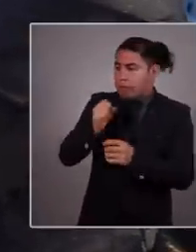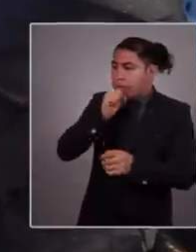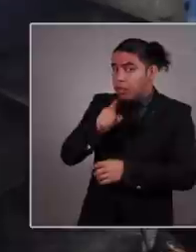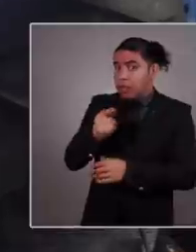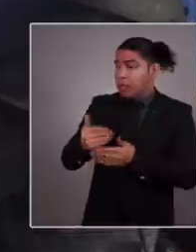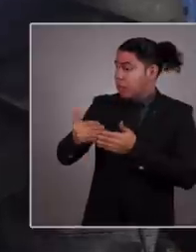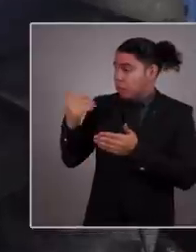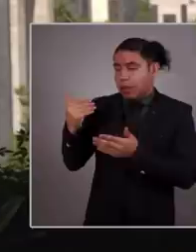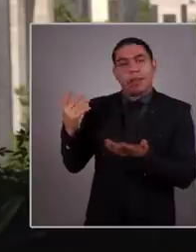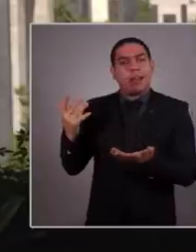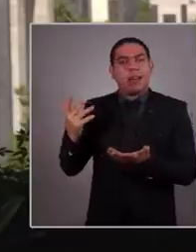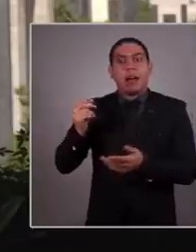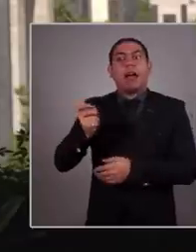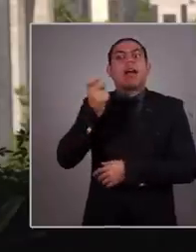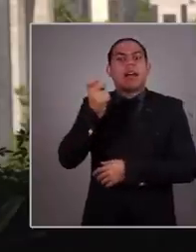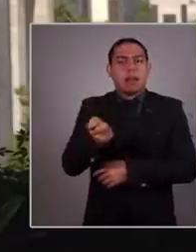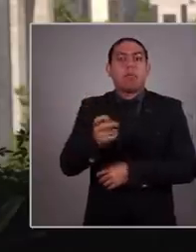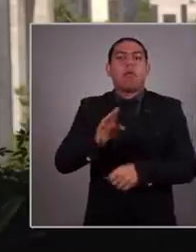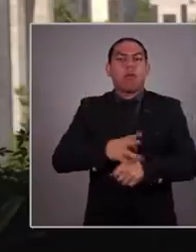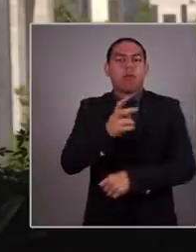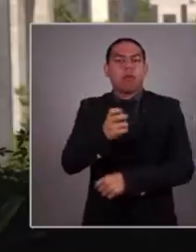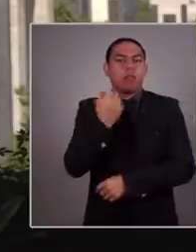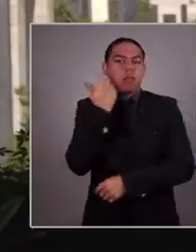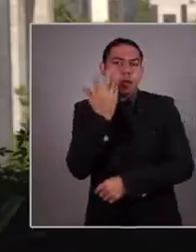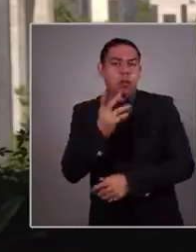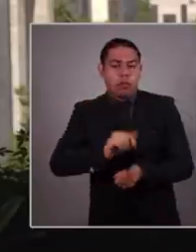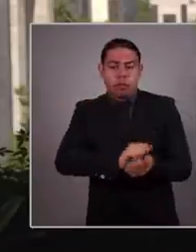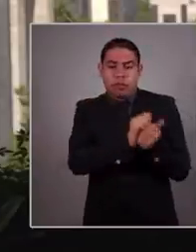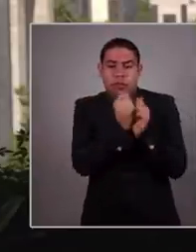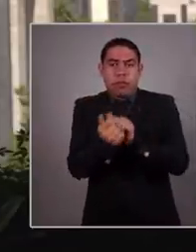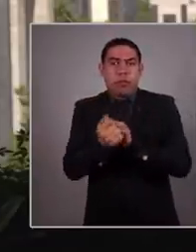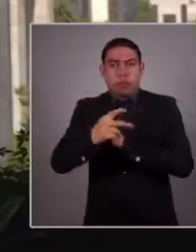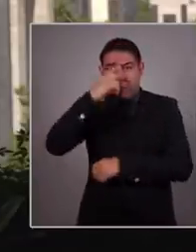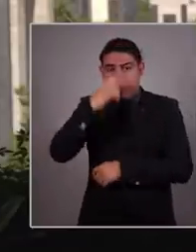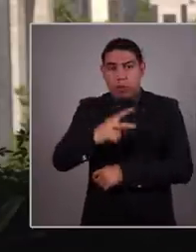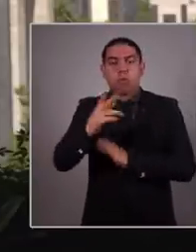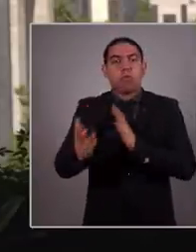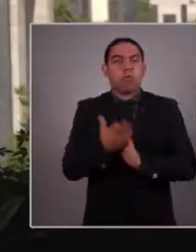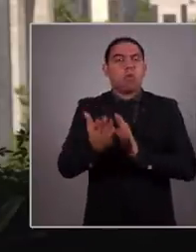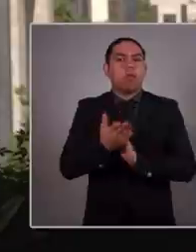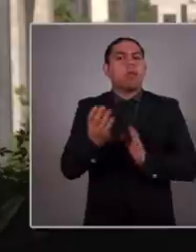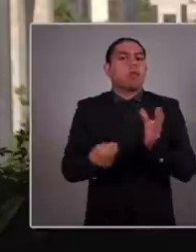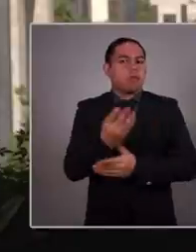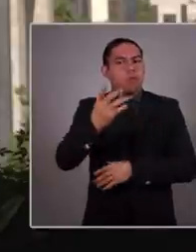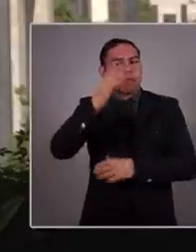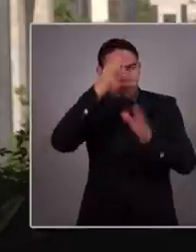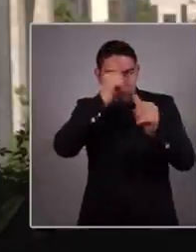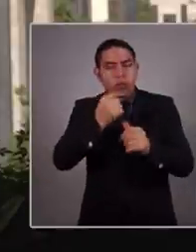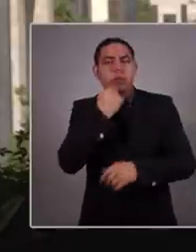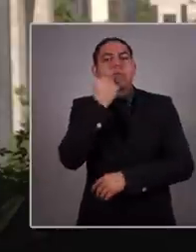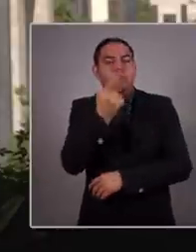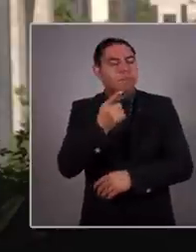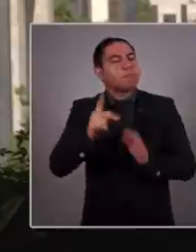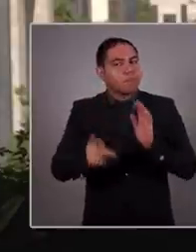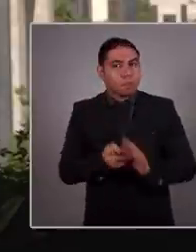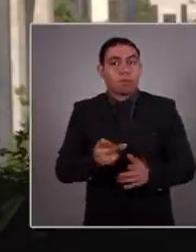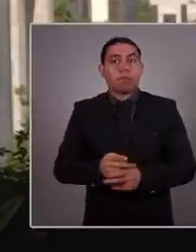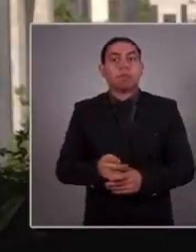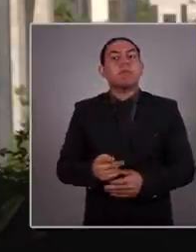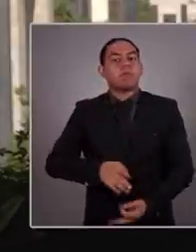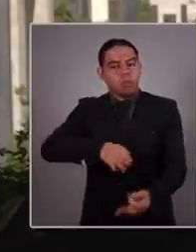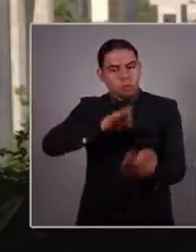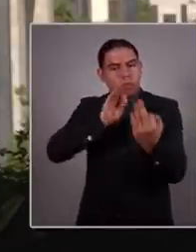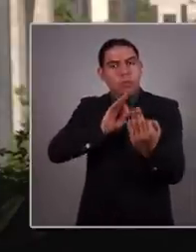ataduras del pasado. Precisamente porque queremos darle causa a la evolución mexicana y a construir un nuevo trato, lo digo una vez más.